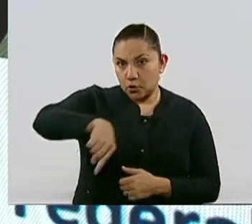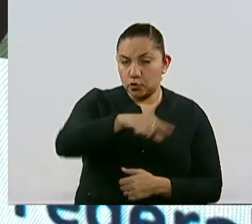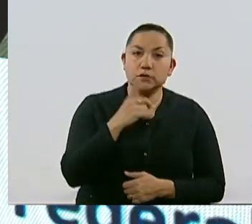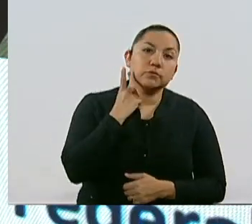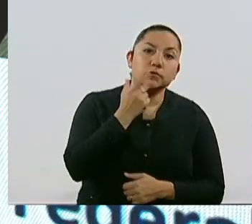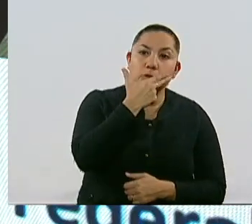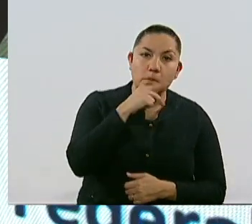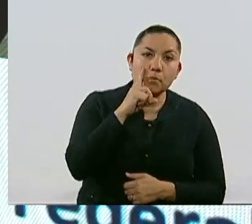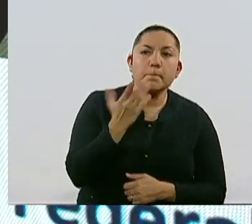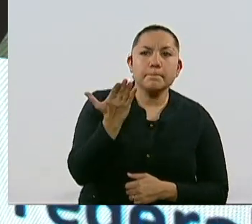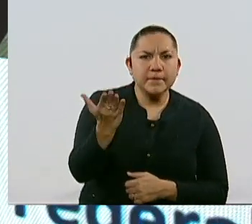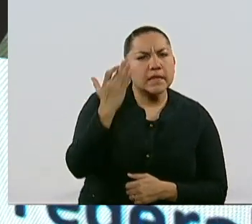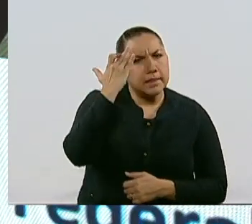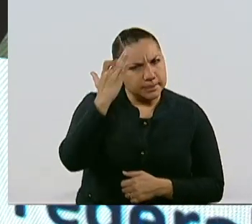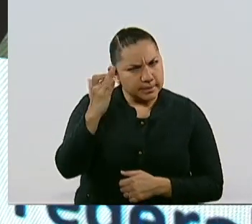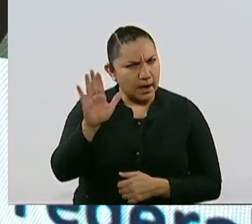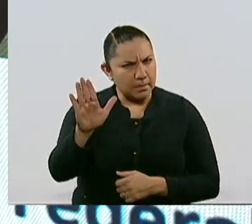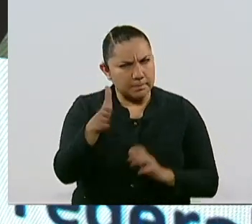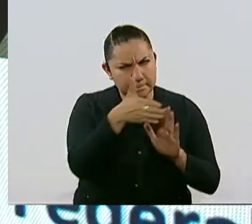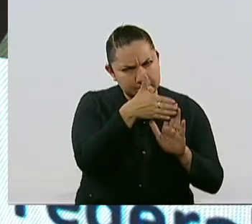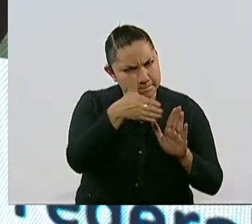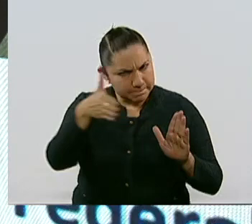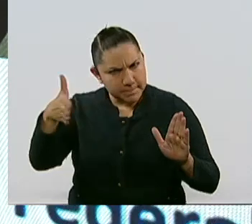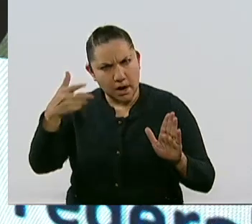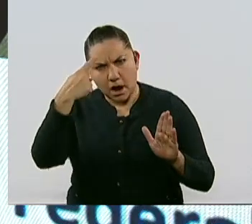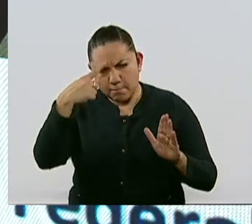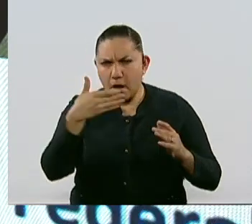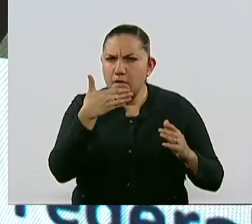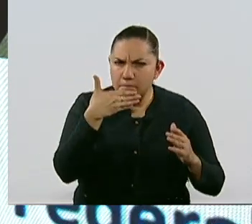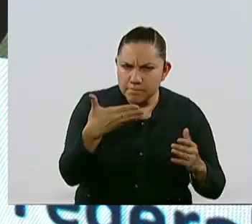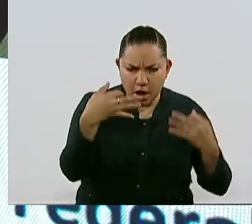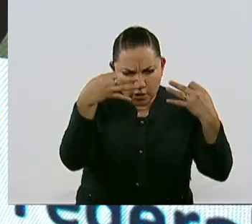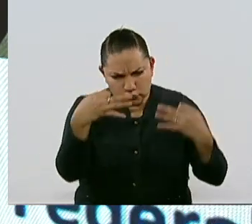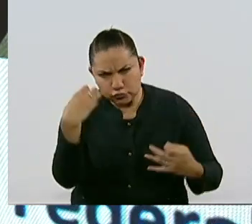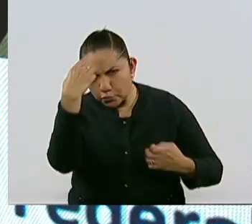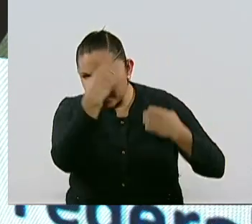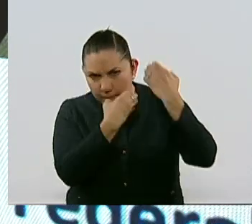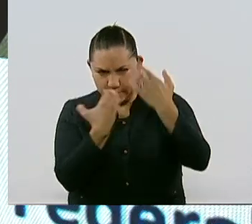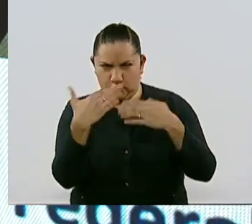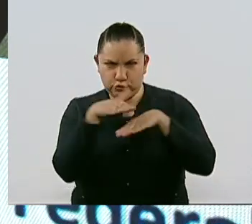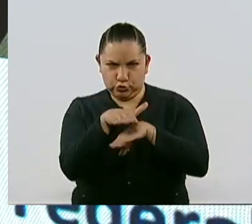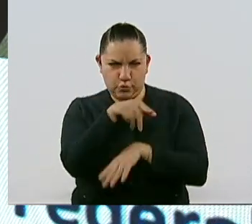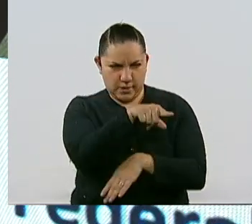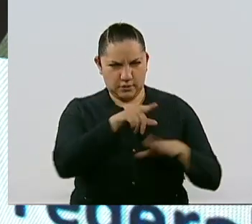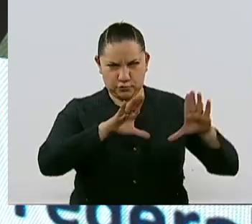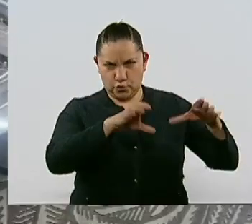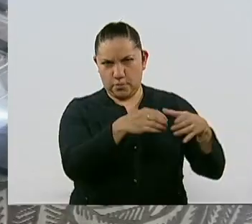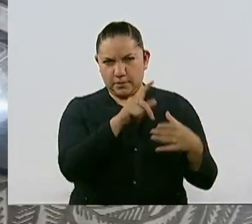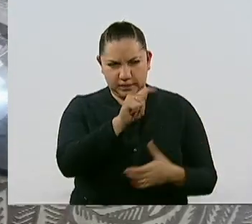el dictamen en razón de la complejidad que representa el funcionamiento del Tribunal Federal de Justicia Administrativa.